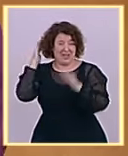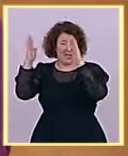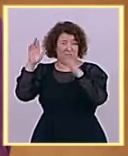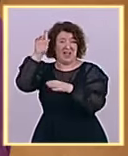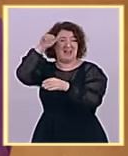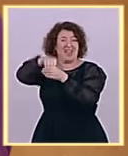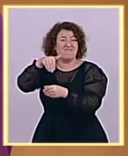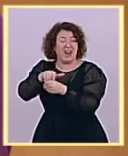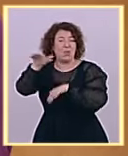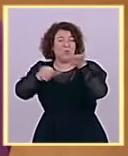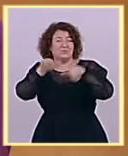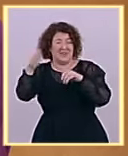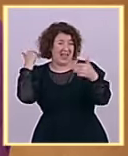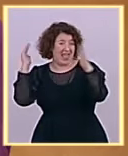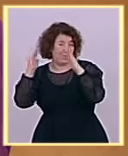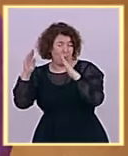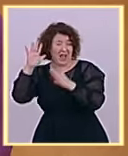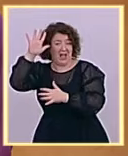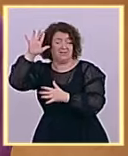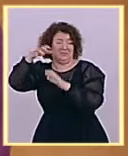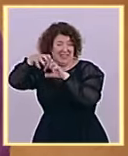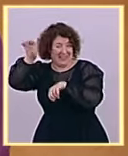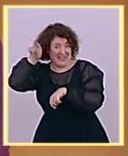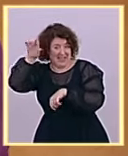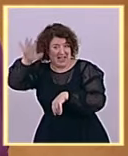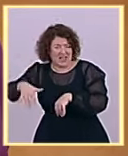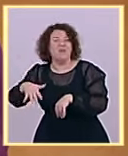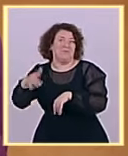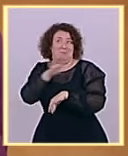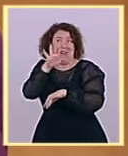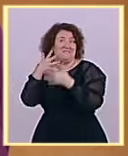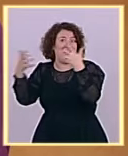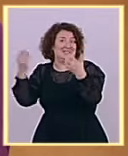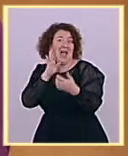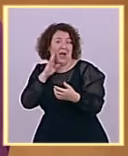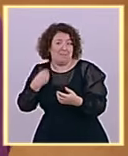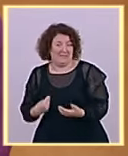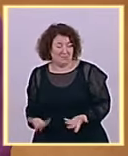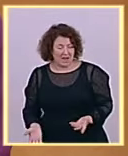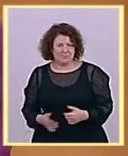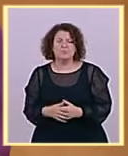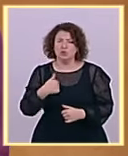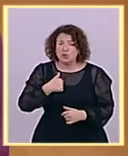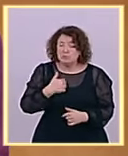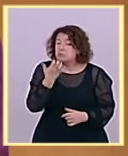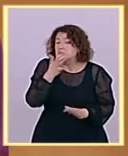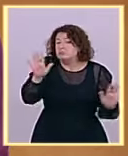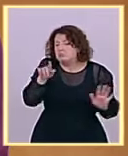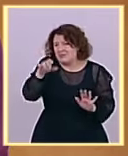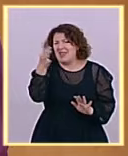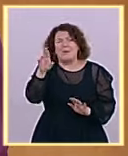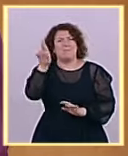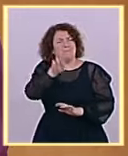Usted, señor Feijóo, no sé si se escucha. Yo le he escuchado atentamente. Y créame que le diga, créame que le diga con todo el respeto